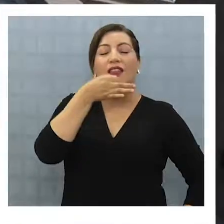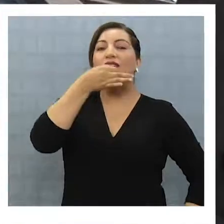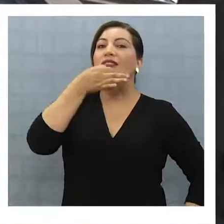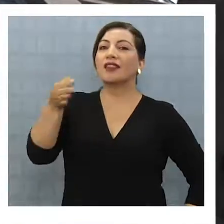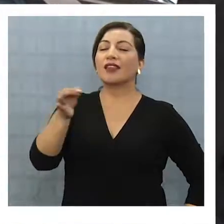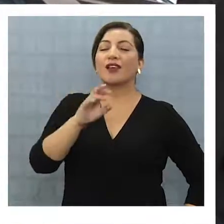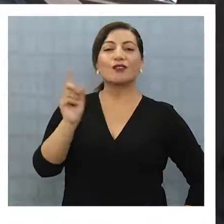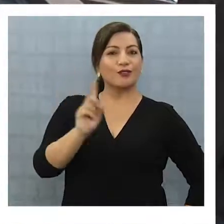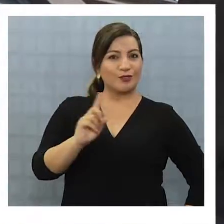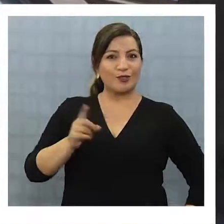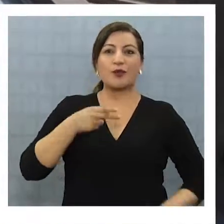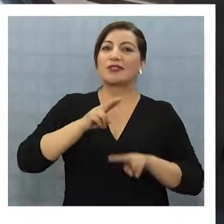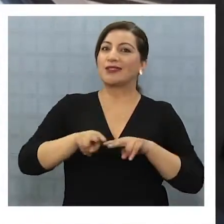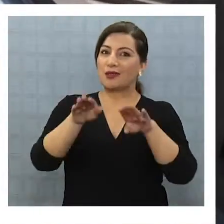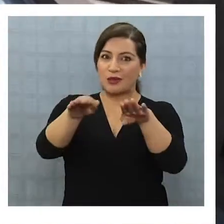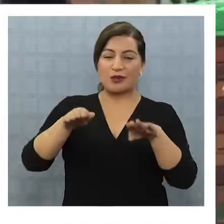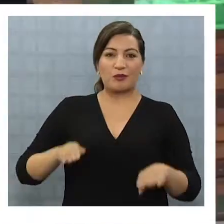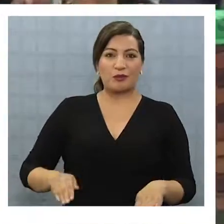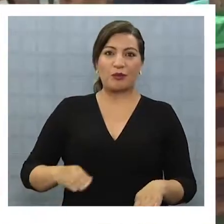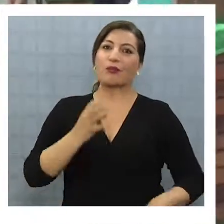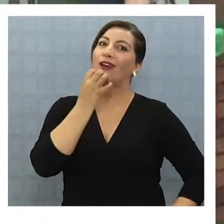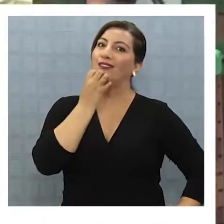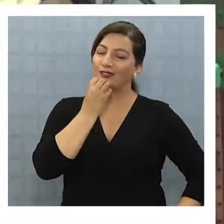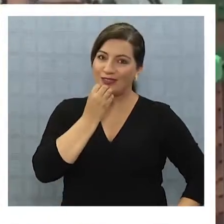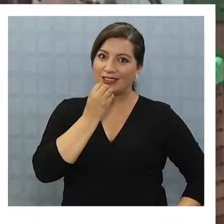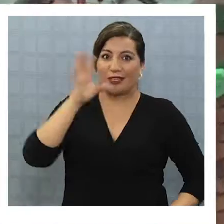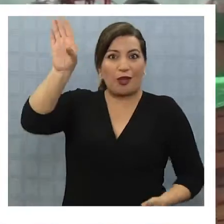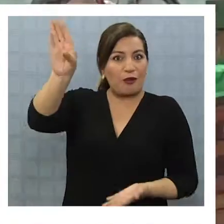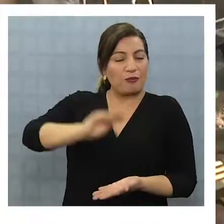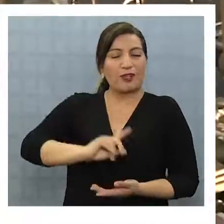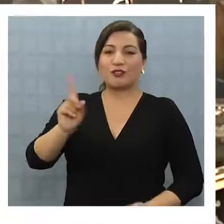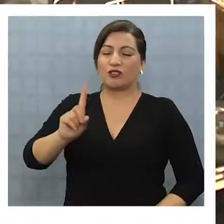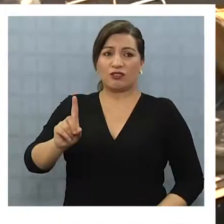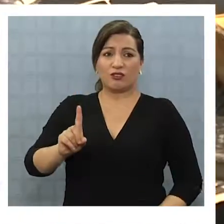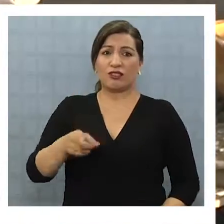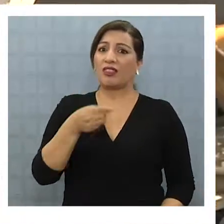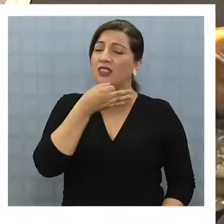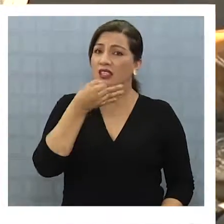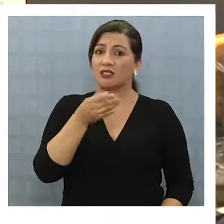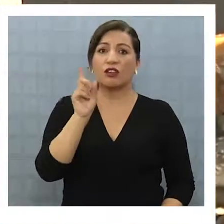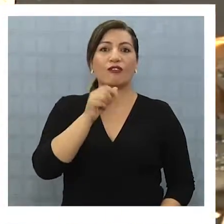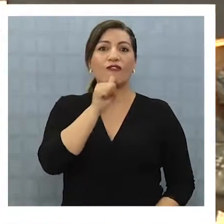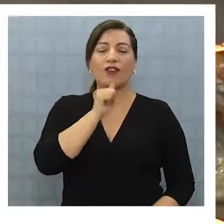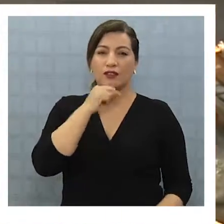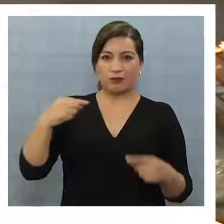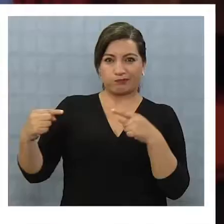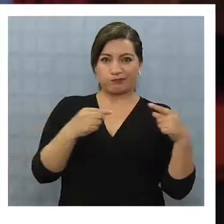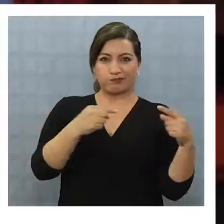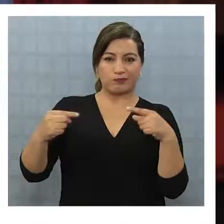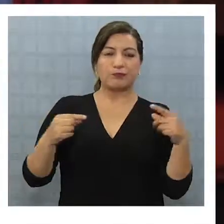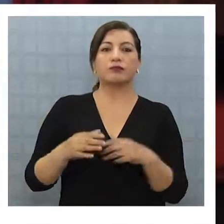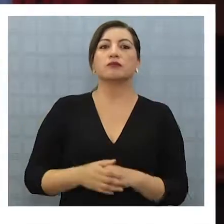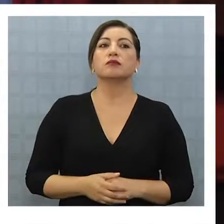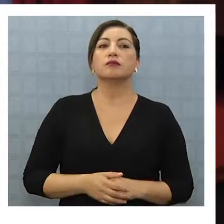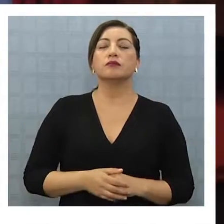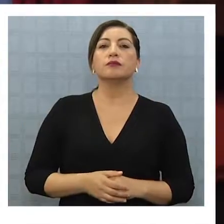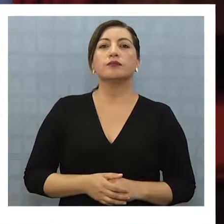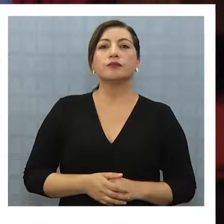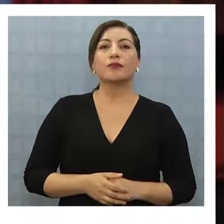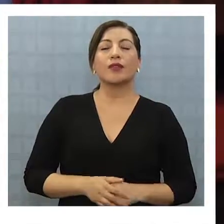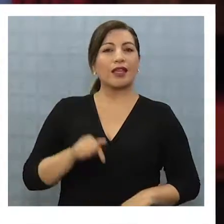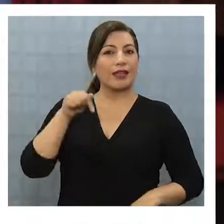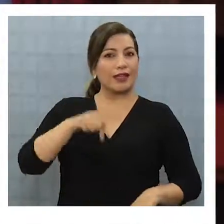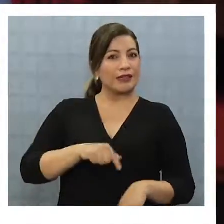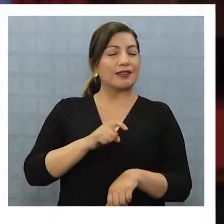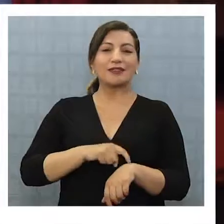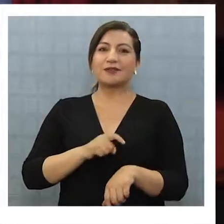descartaron adoptar una postura como la de Karen Rojo, señalando que ni siquiera se ha discutido. No está en este minuto en